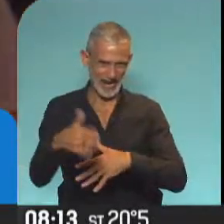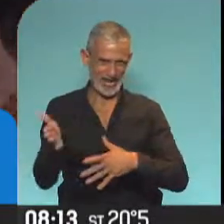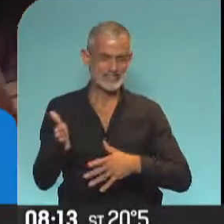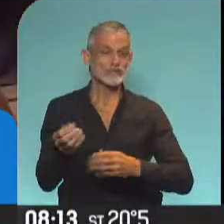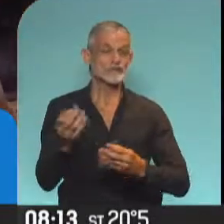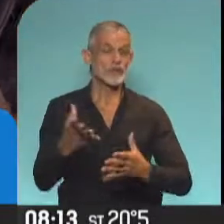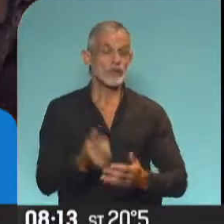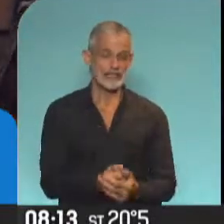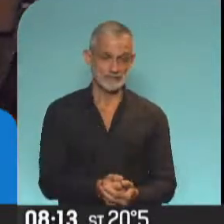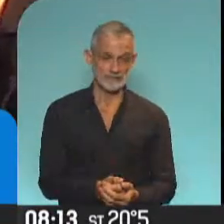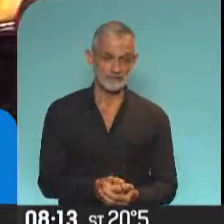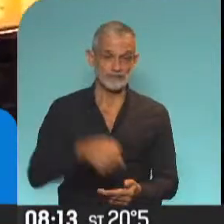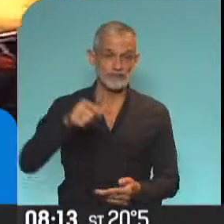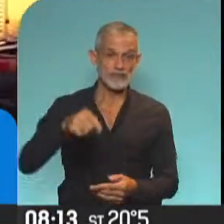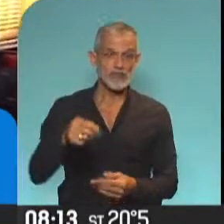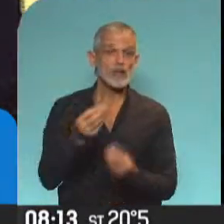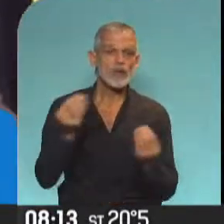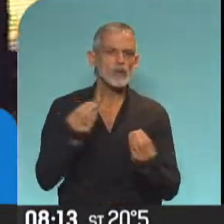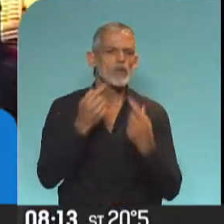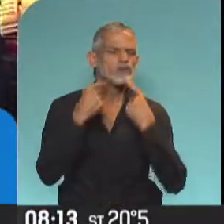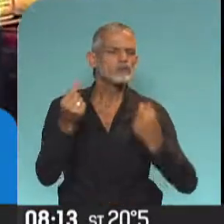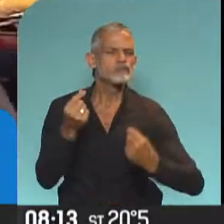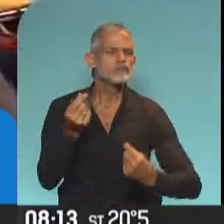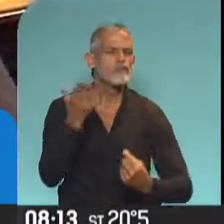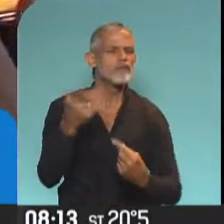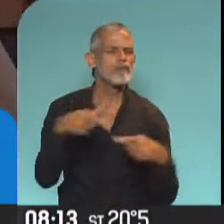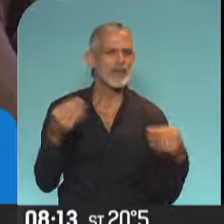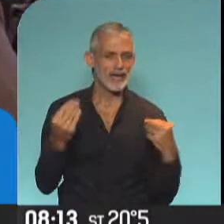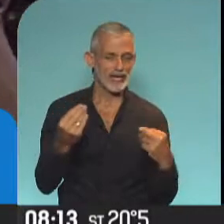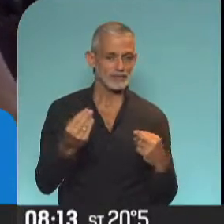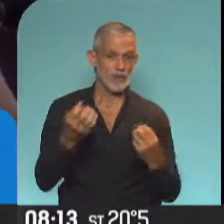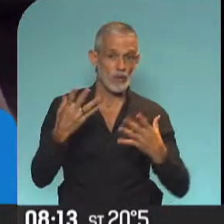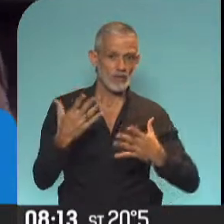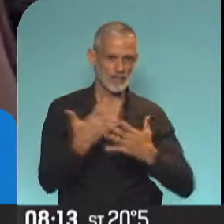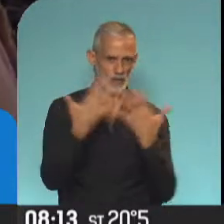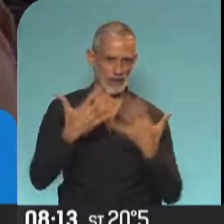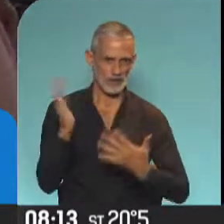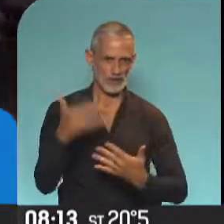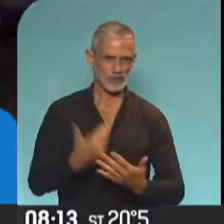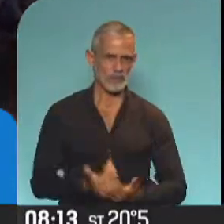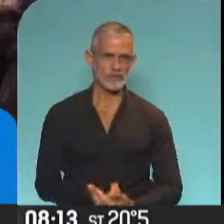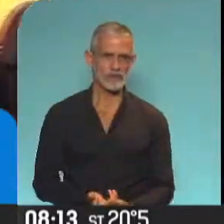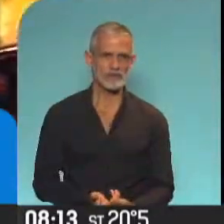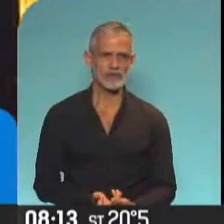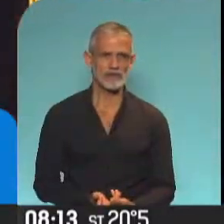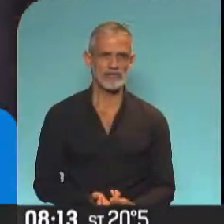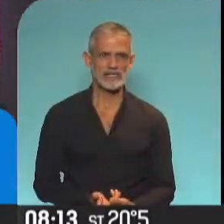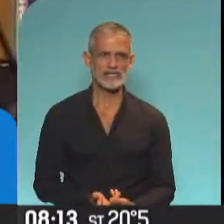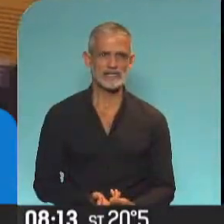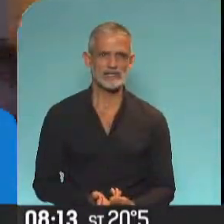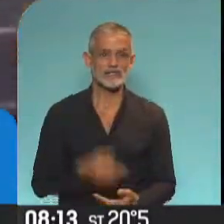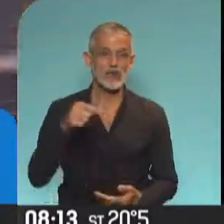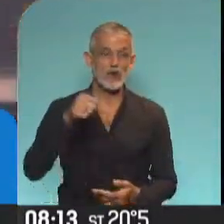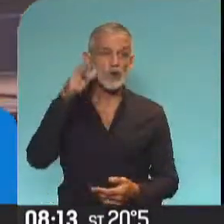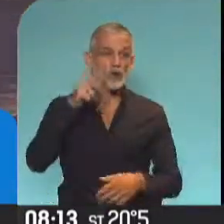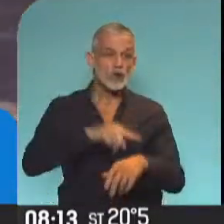va? ¿Cuál es el reclamo que siguen sosteniendo ustedes en esta mañana? Hola, ¿qué tal? Muy buenos días. Sí, hoy entre las